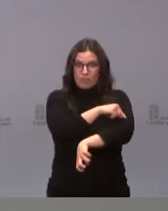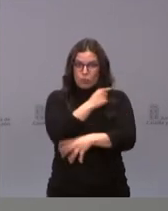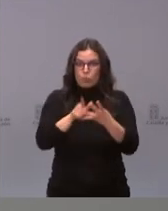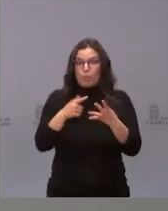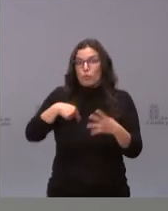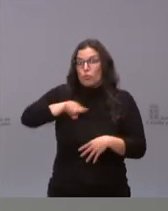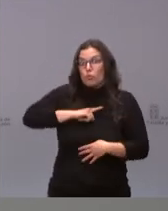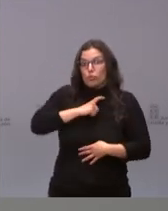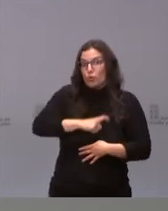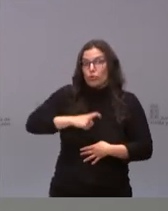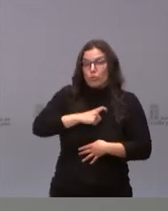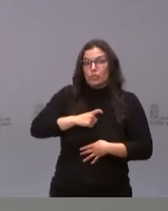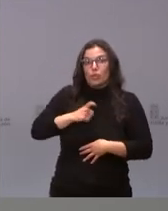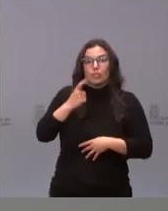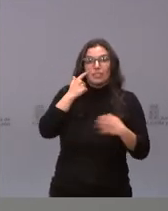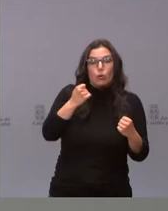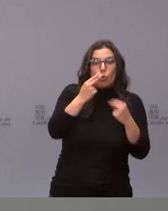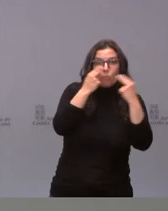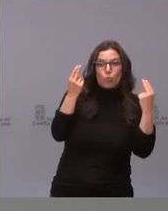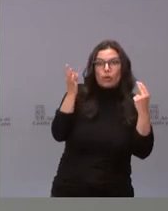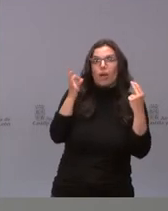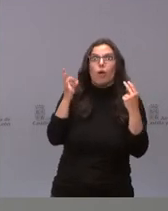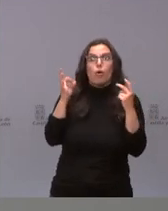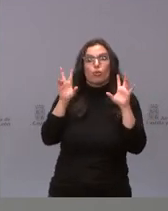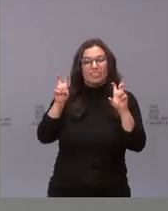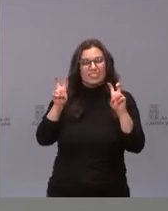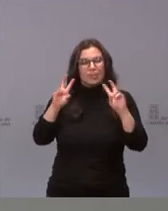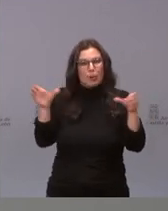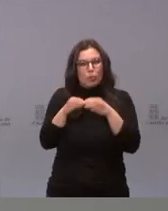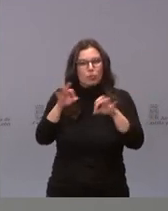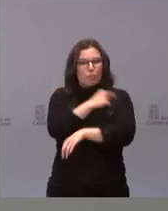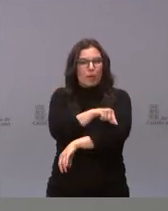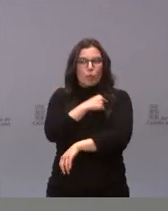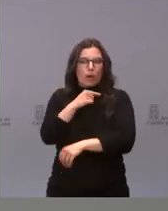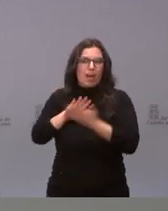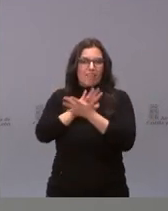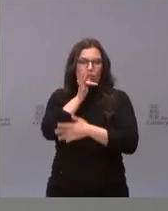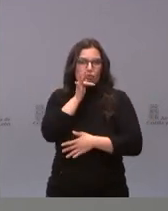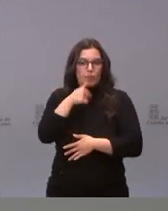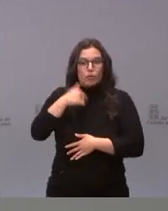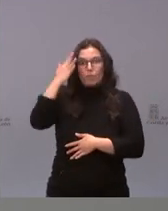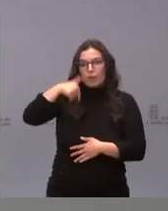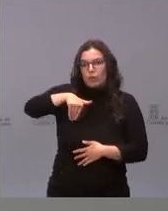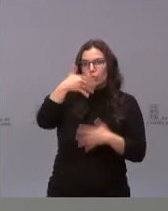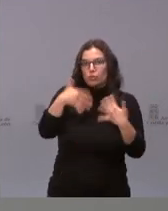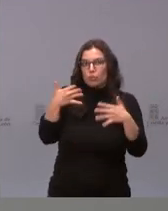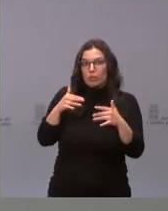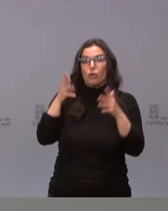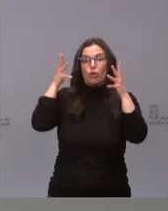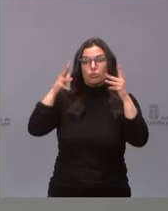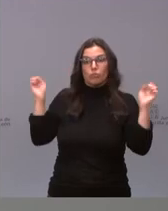la Comisión de Salud Pública ni en la ponencia de vacunas y me imagino que será un tema que decidiremos este miércoles en el Consejo